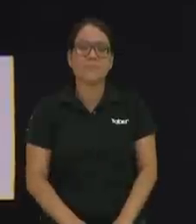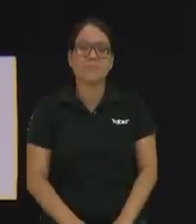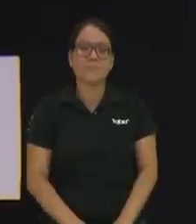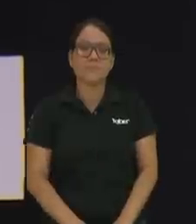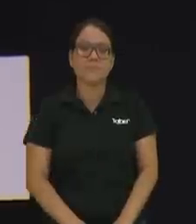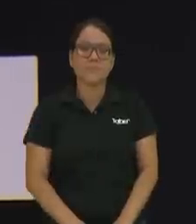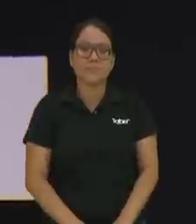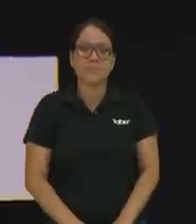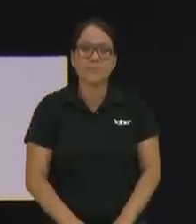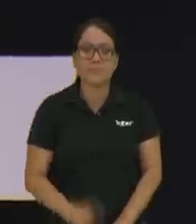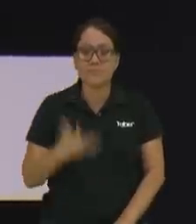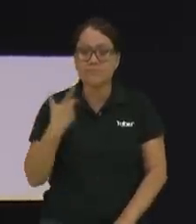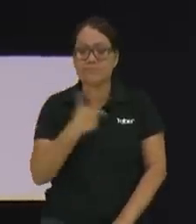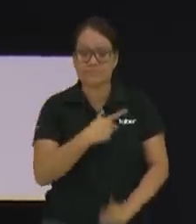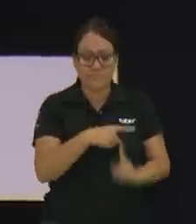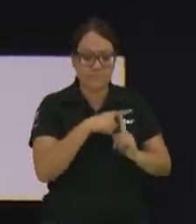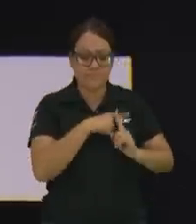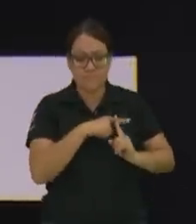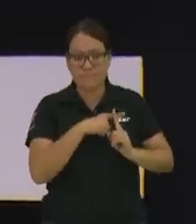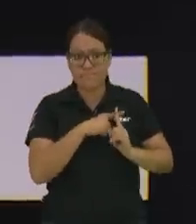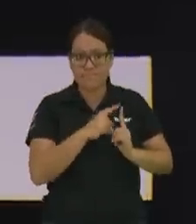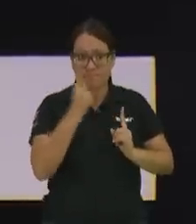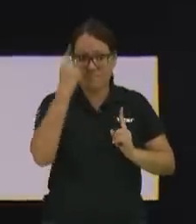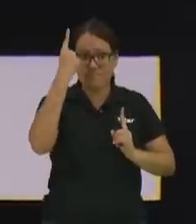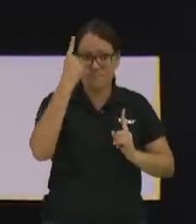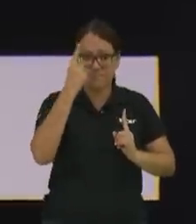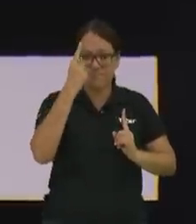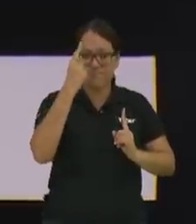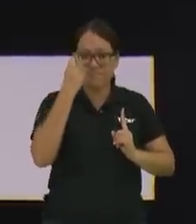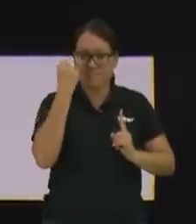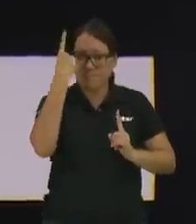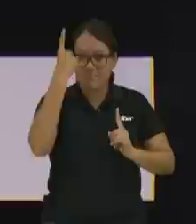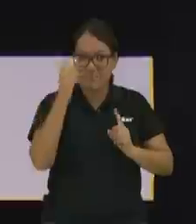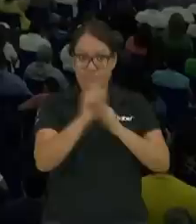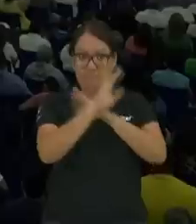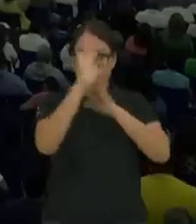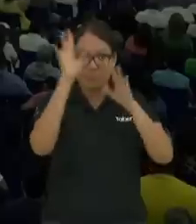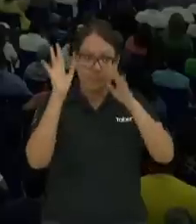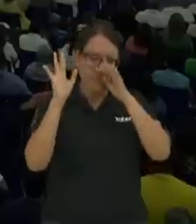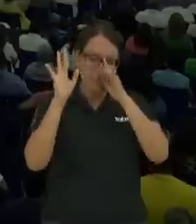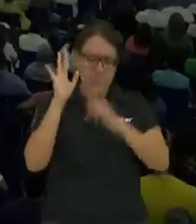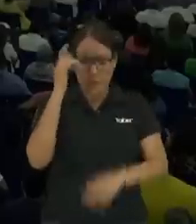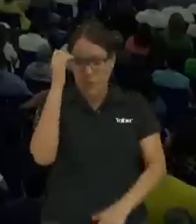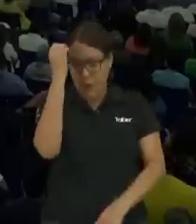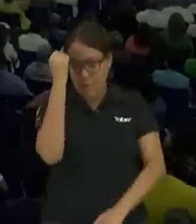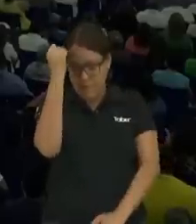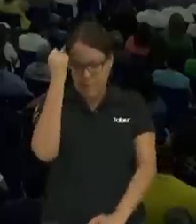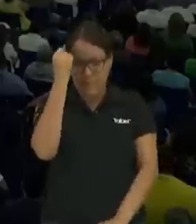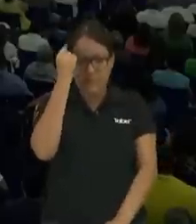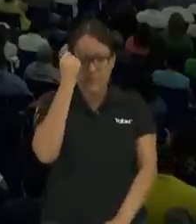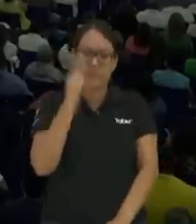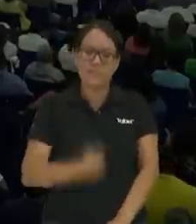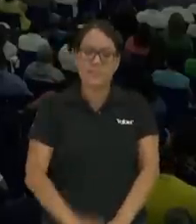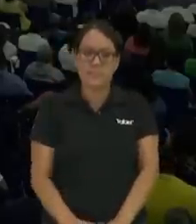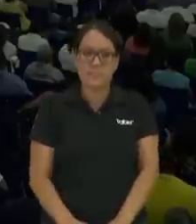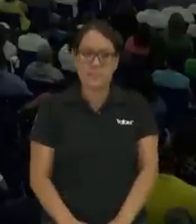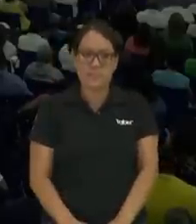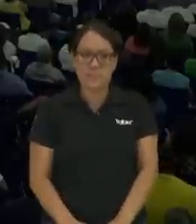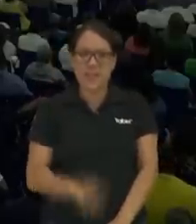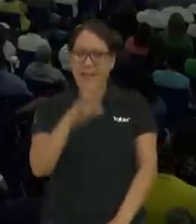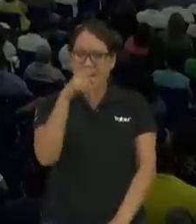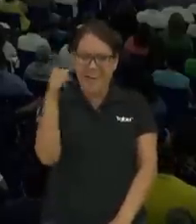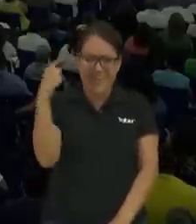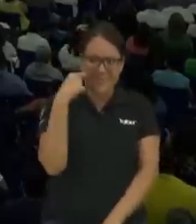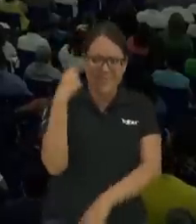el abecedario del creyente necesita ser digerido gloria a Cristo y entendido por muchos de nosotros no mira la